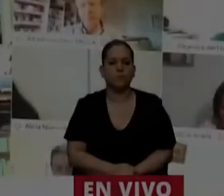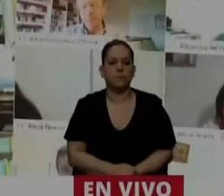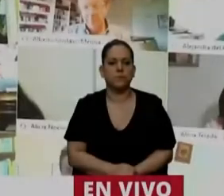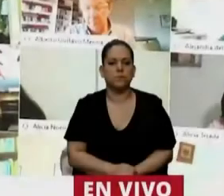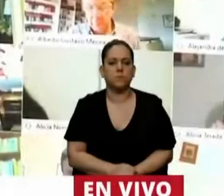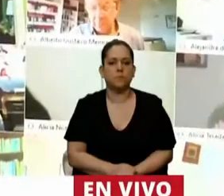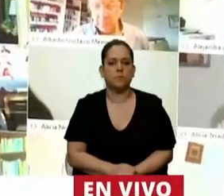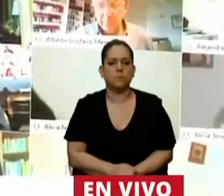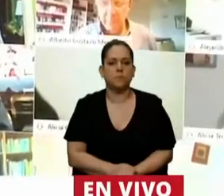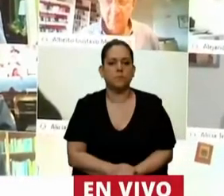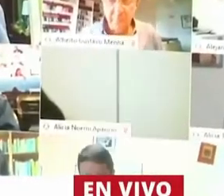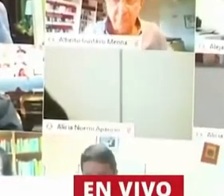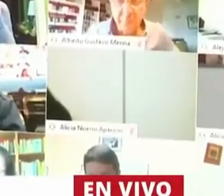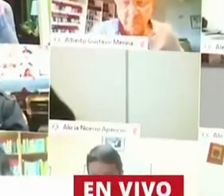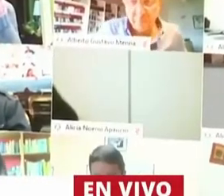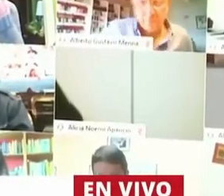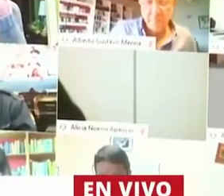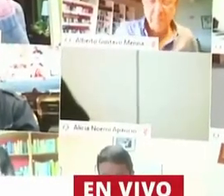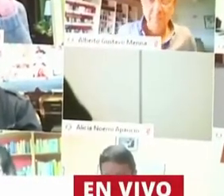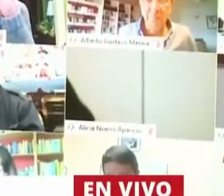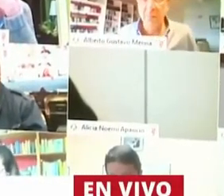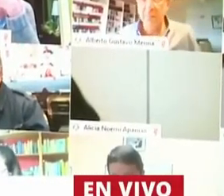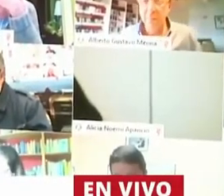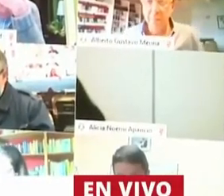Tiene la palabra el diputado José Luis Ricardo.